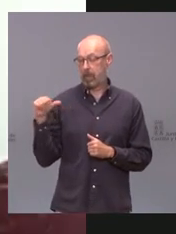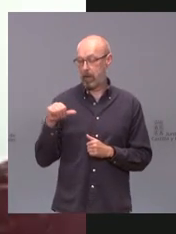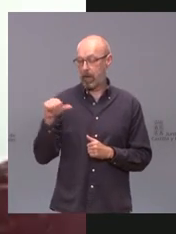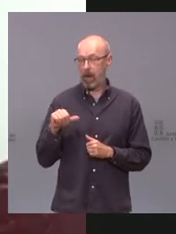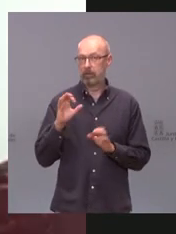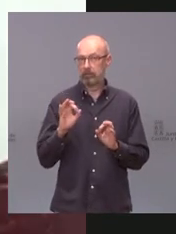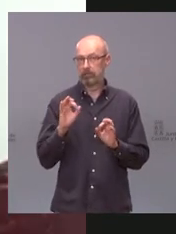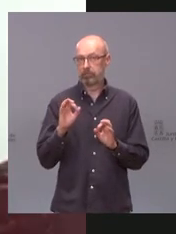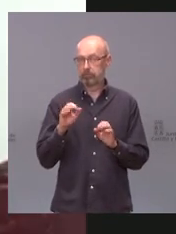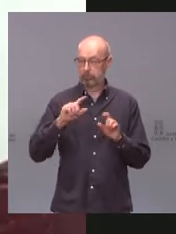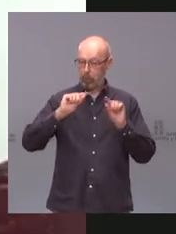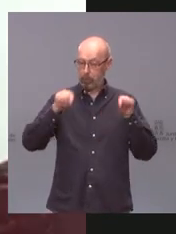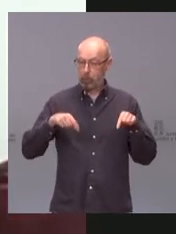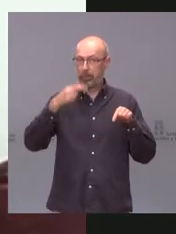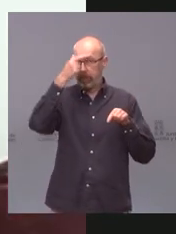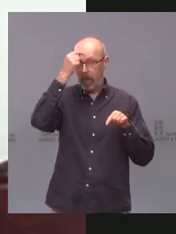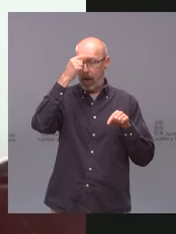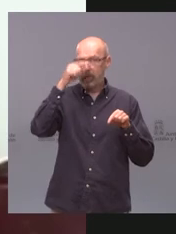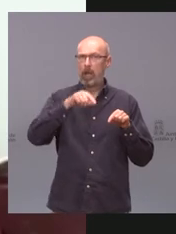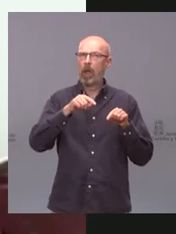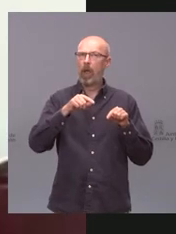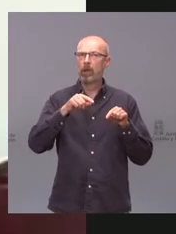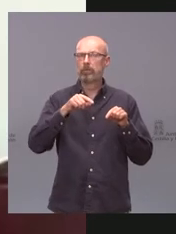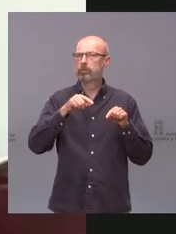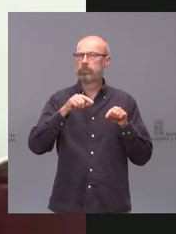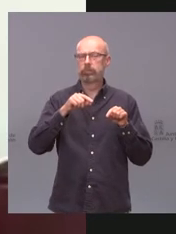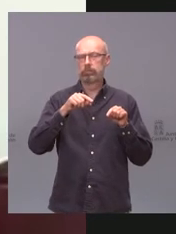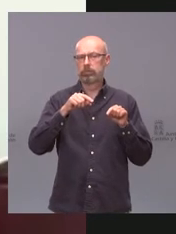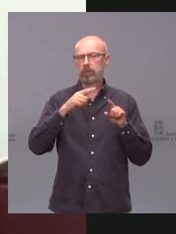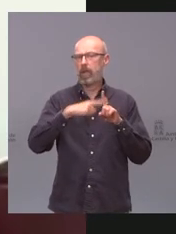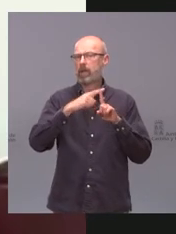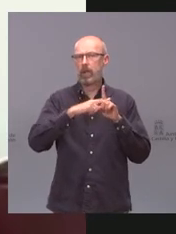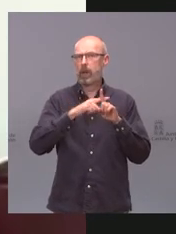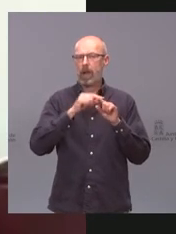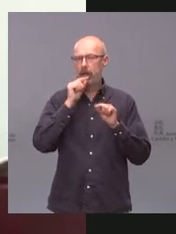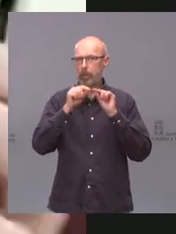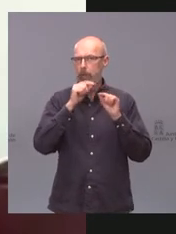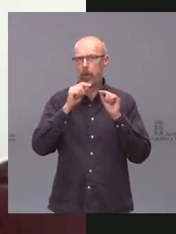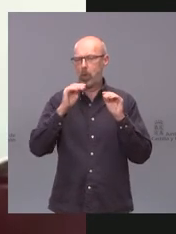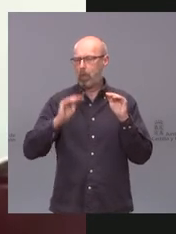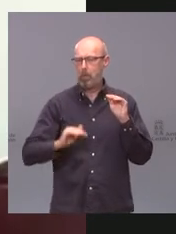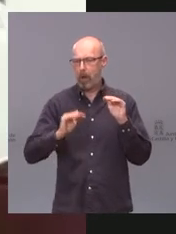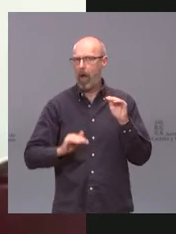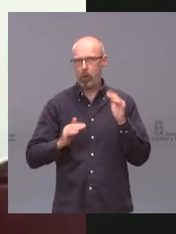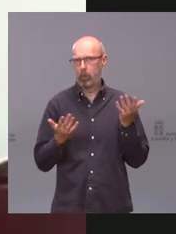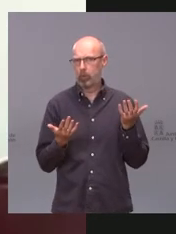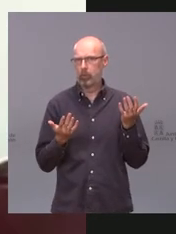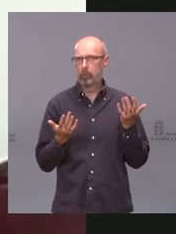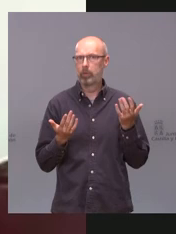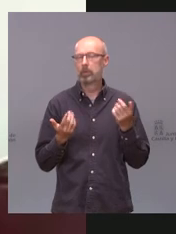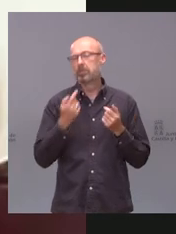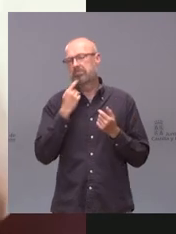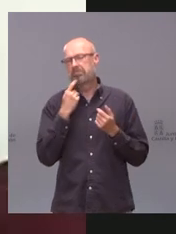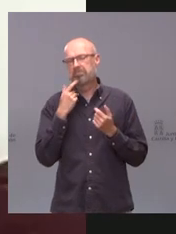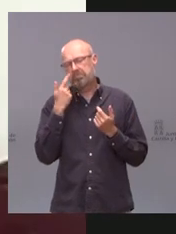se ha mantenido con uno de los niveles de incidencia más bajos de la región de cara a la semana santa se decidió